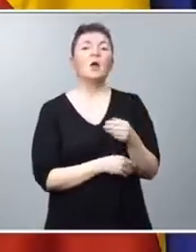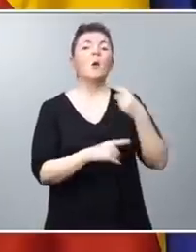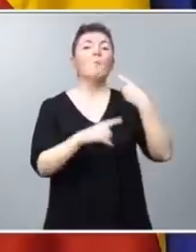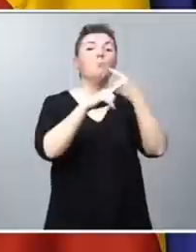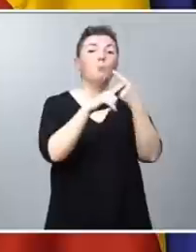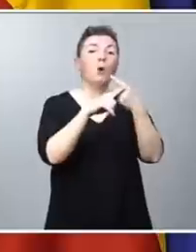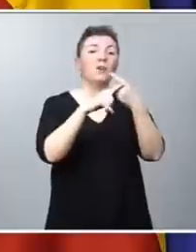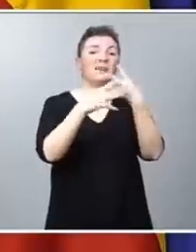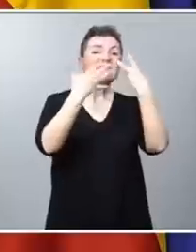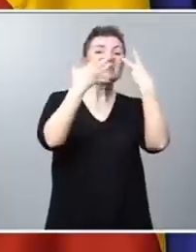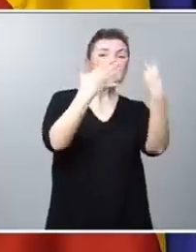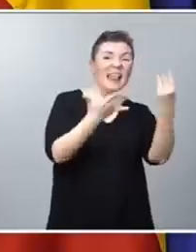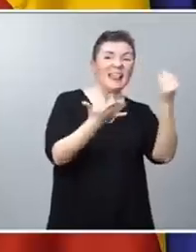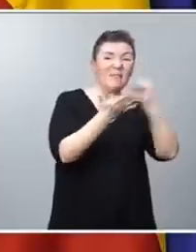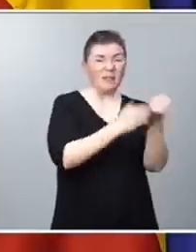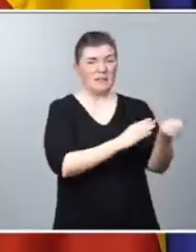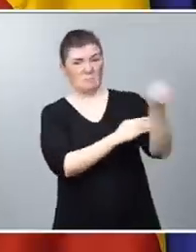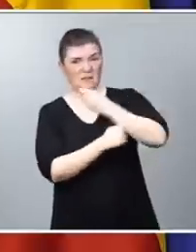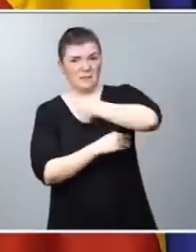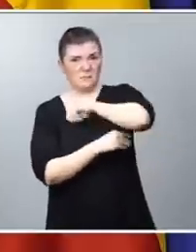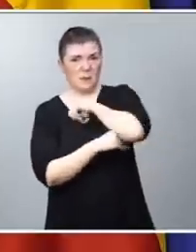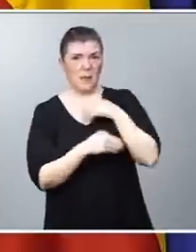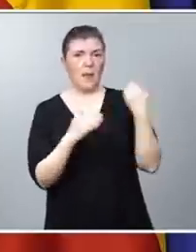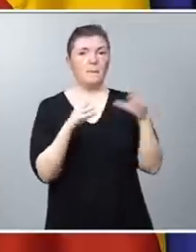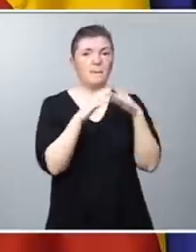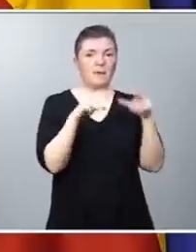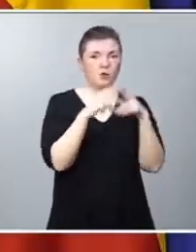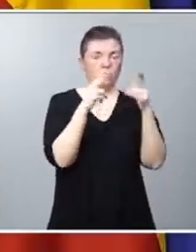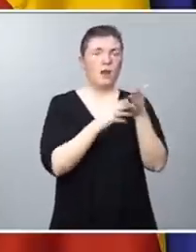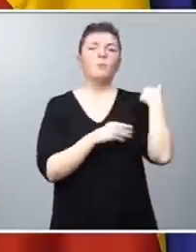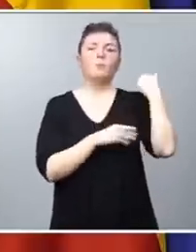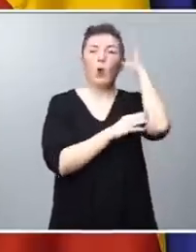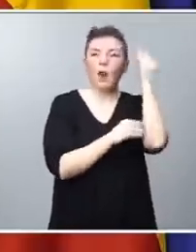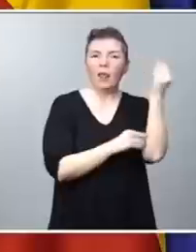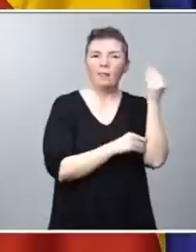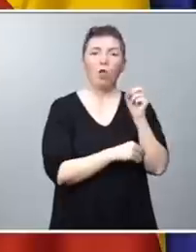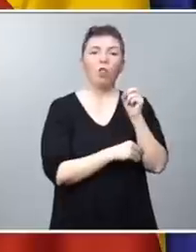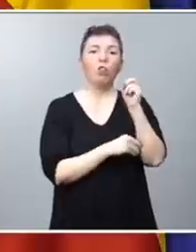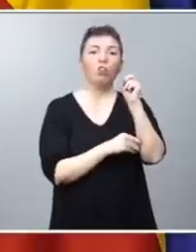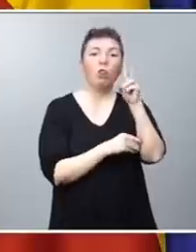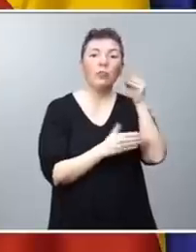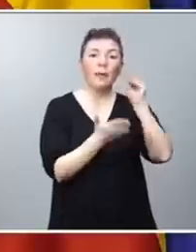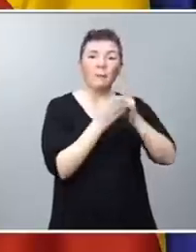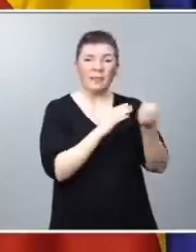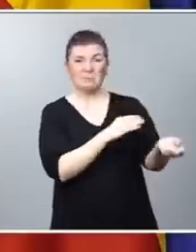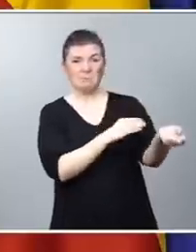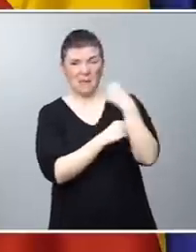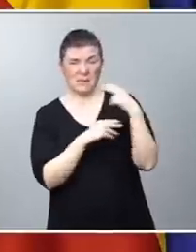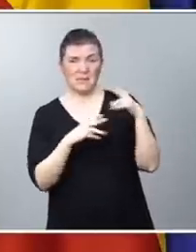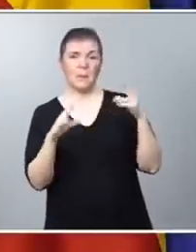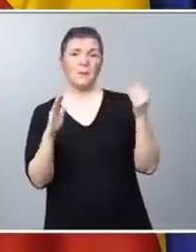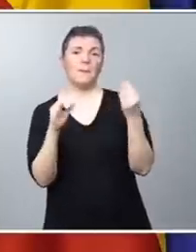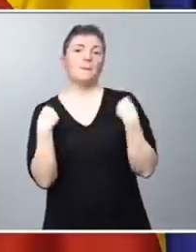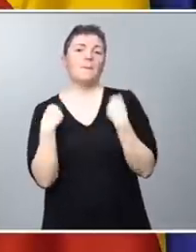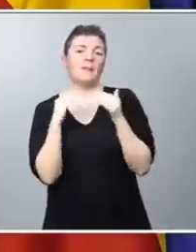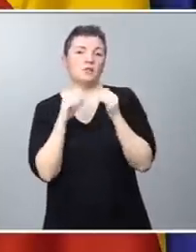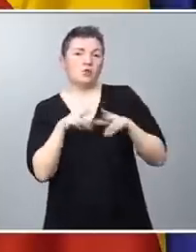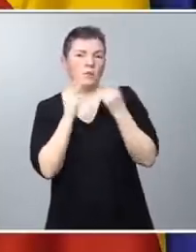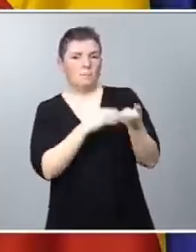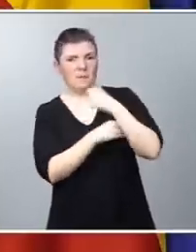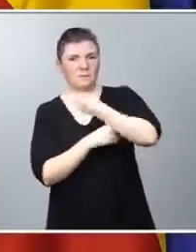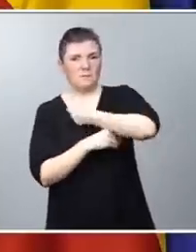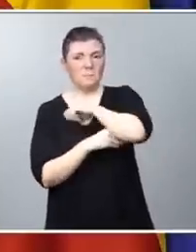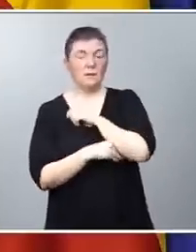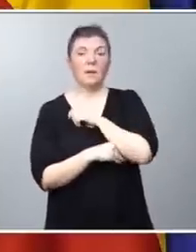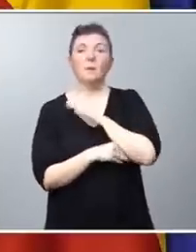que España. Otros países, como los Países Bajos, tienen doce veces más vivienda social que España. Pero, simplemente referenciándonos en